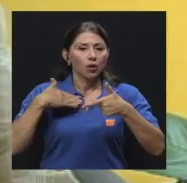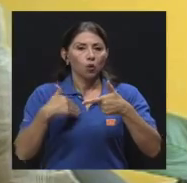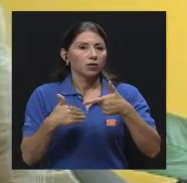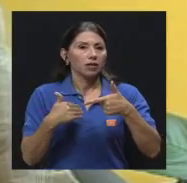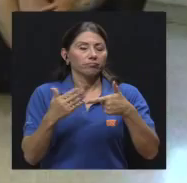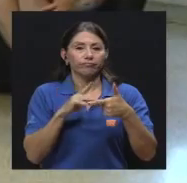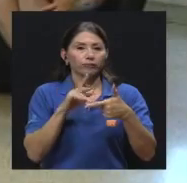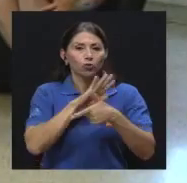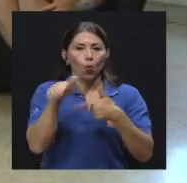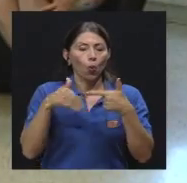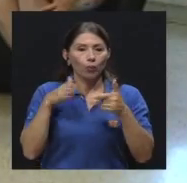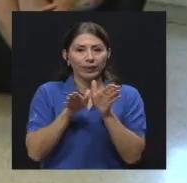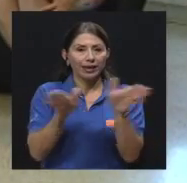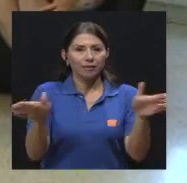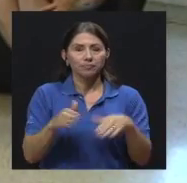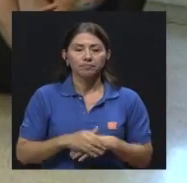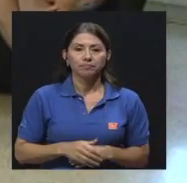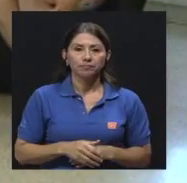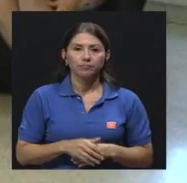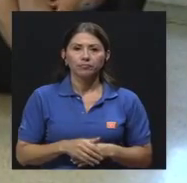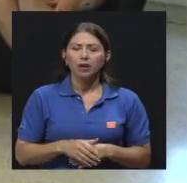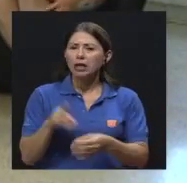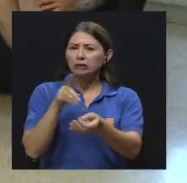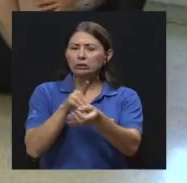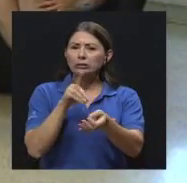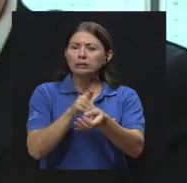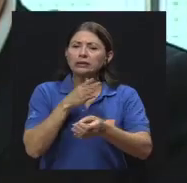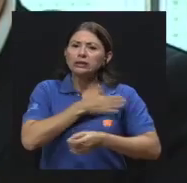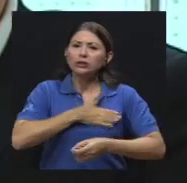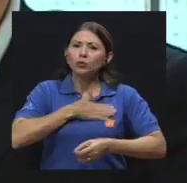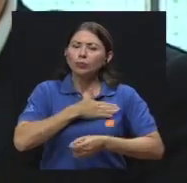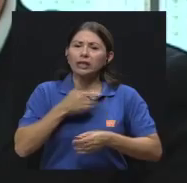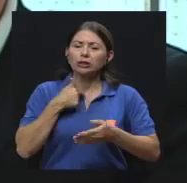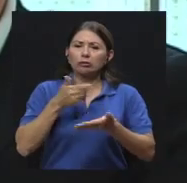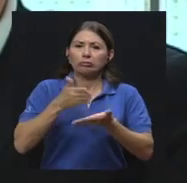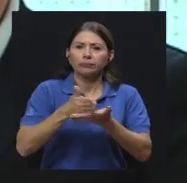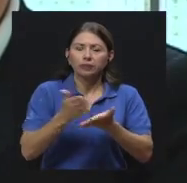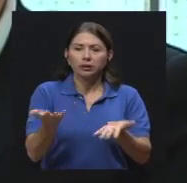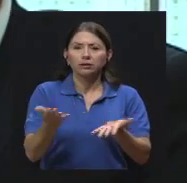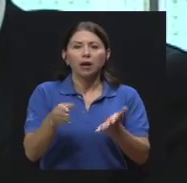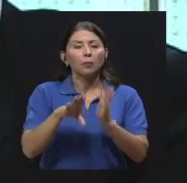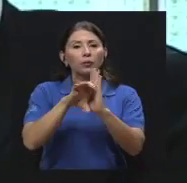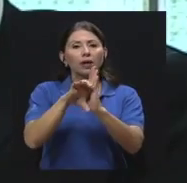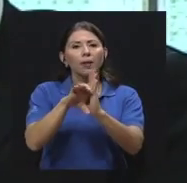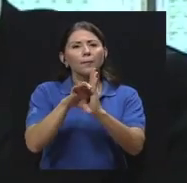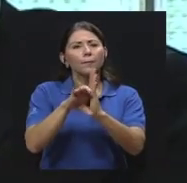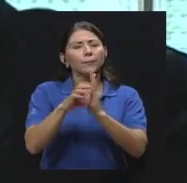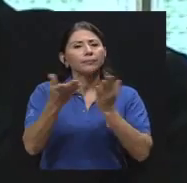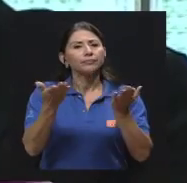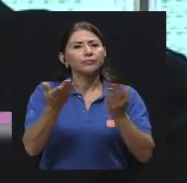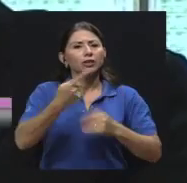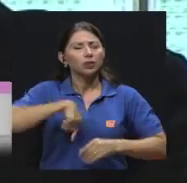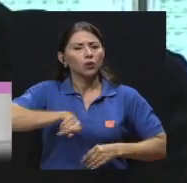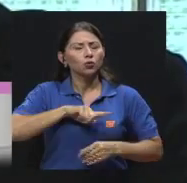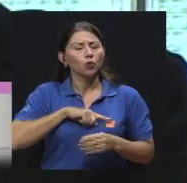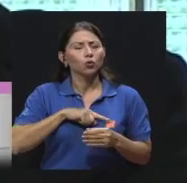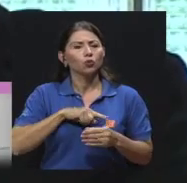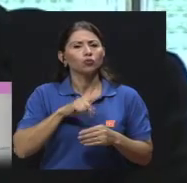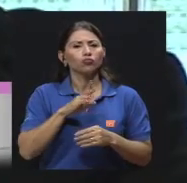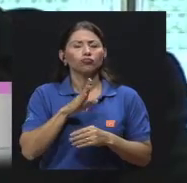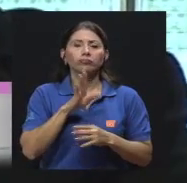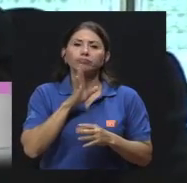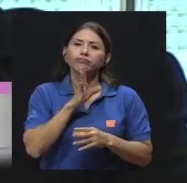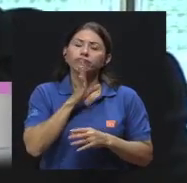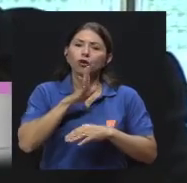no tenemos vellos. Doctora, disculpe que me interrumpa. En el caso, si nos ubicamos en los hongos